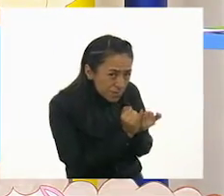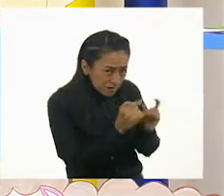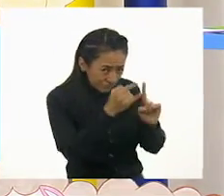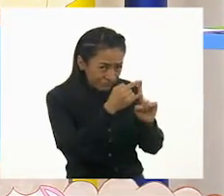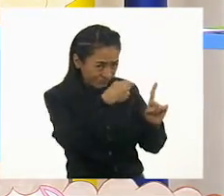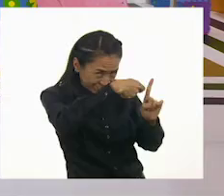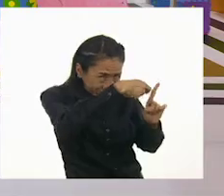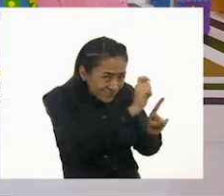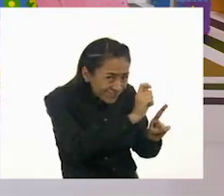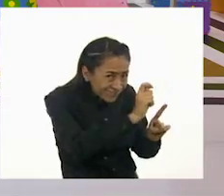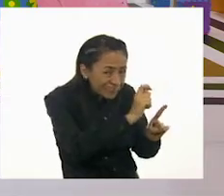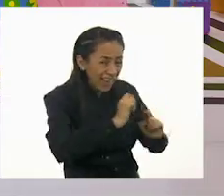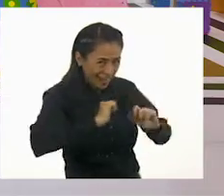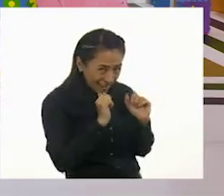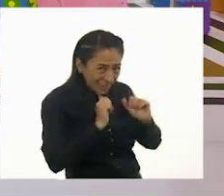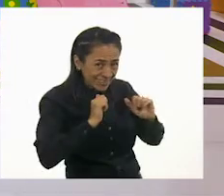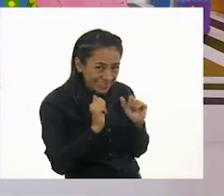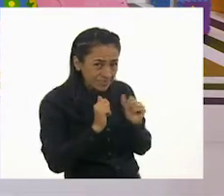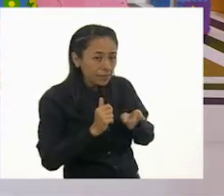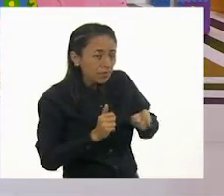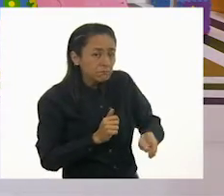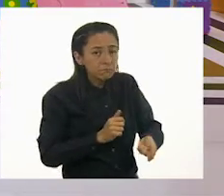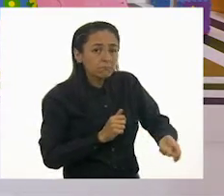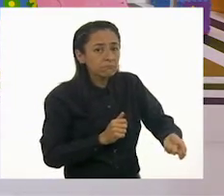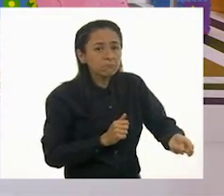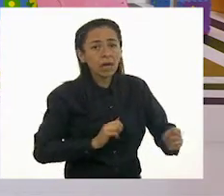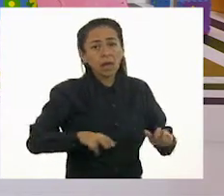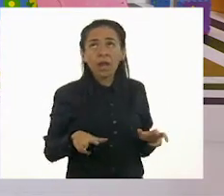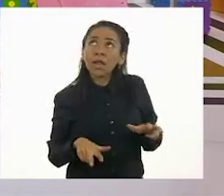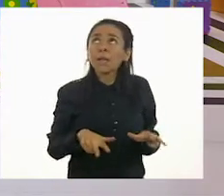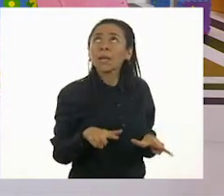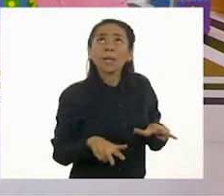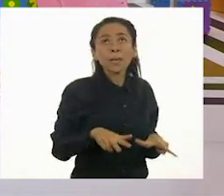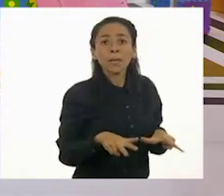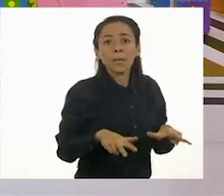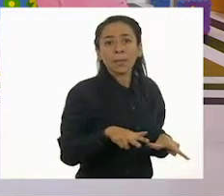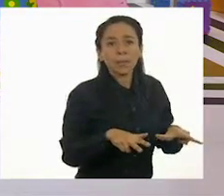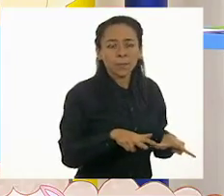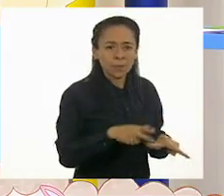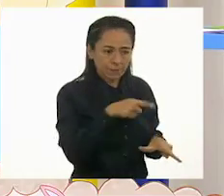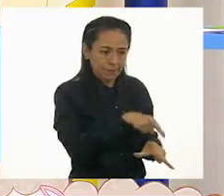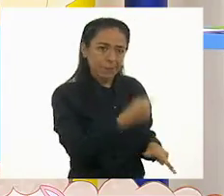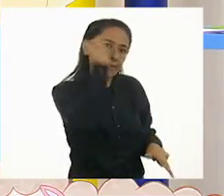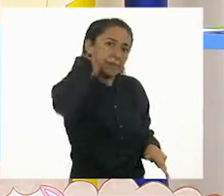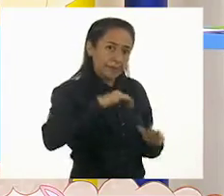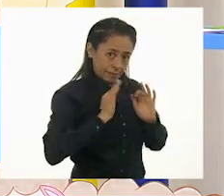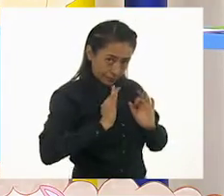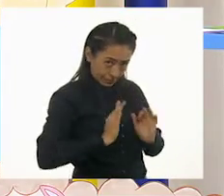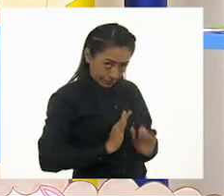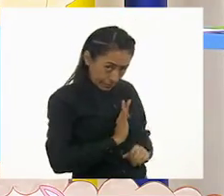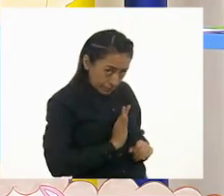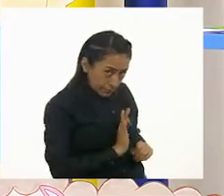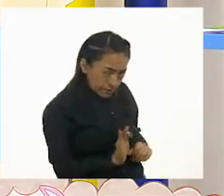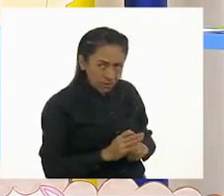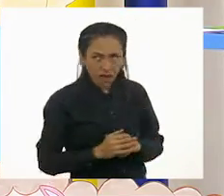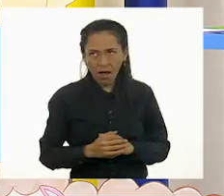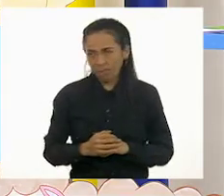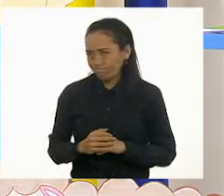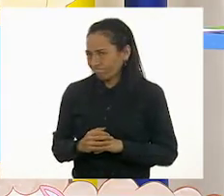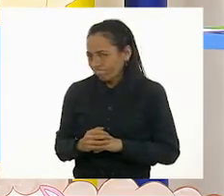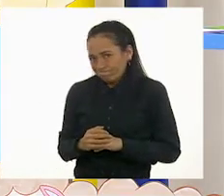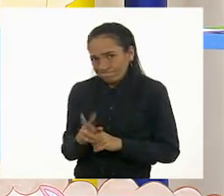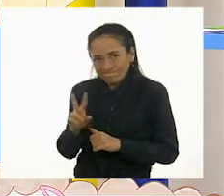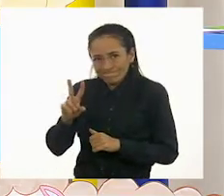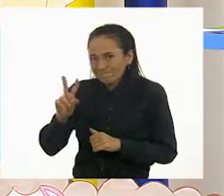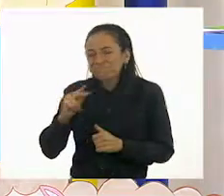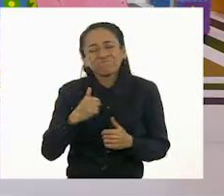¿Tenemos que sacar a pasear a una gallina para que se sienta en confianza y de forma afectiva? No. Yo también creo que no.